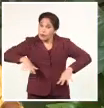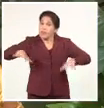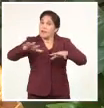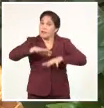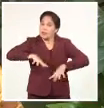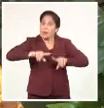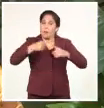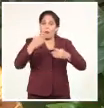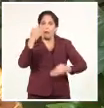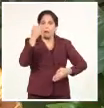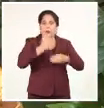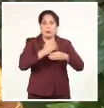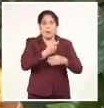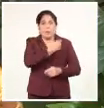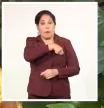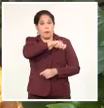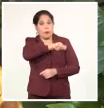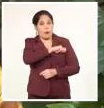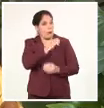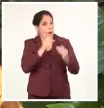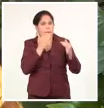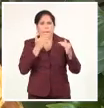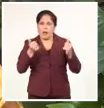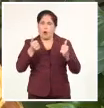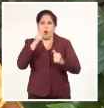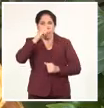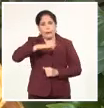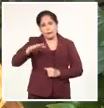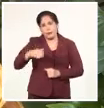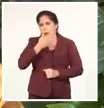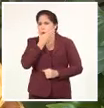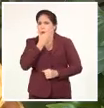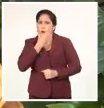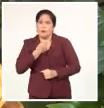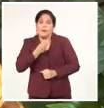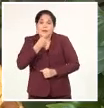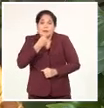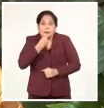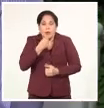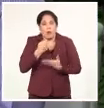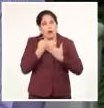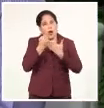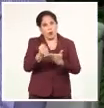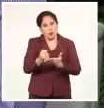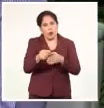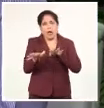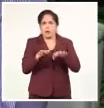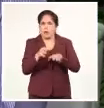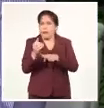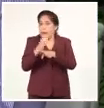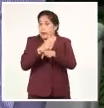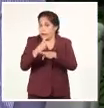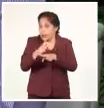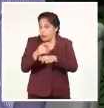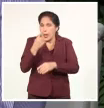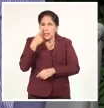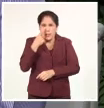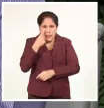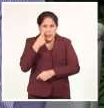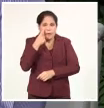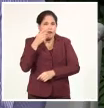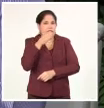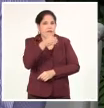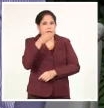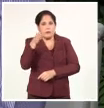a favor de su población, fundamentalmente hacia los niños, jóvenes y ancianos, acciones dijo que pudo apreciar durante su